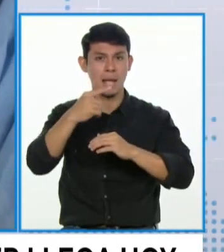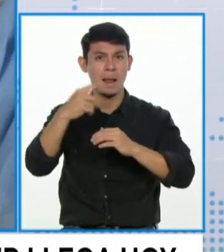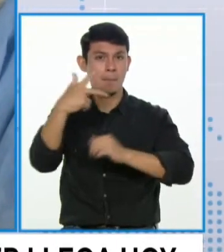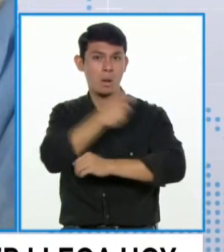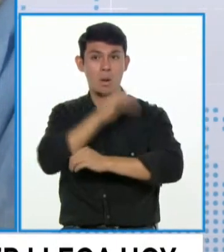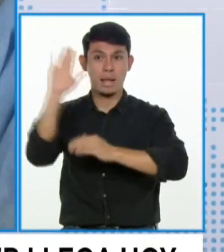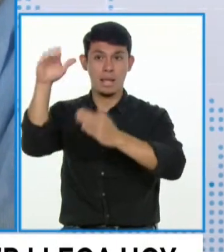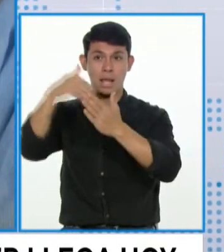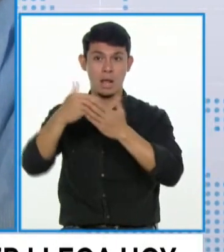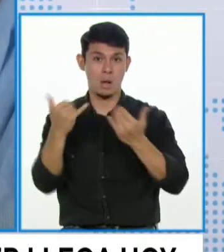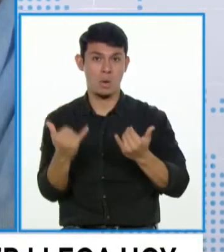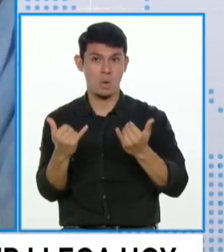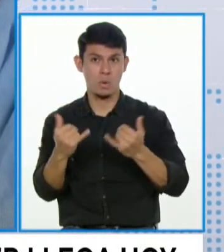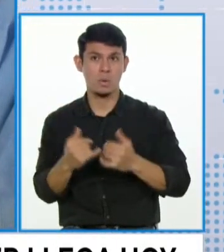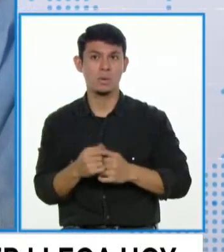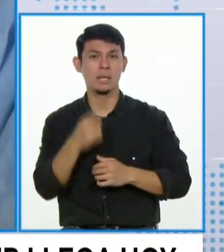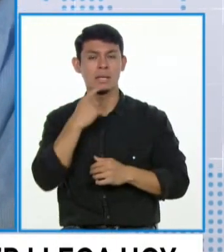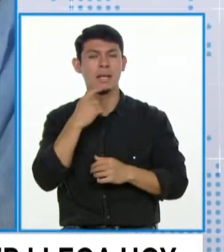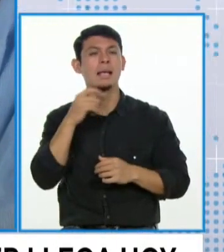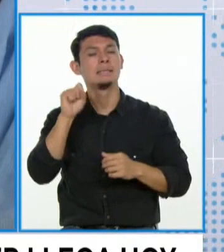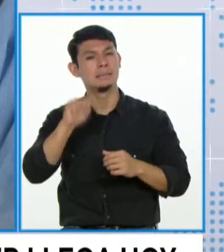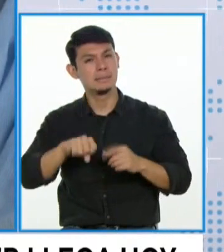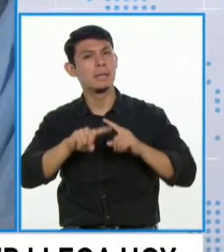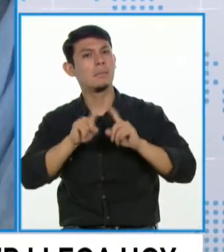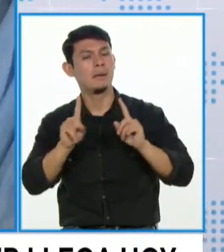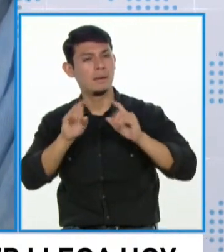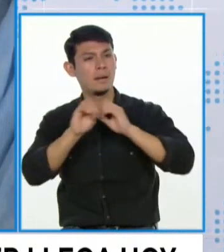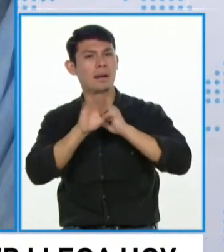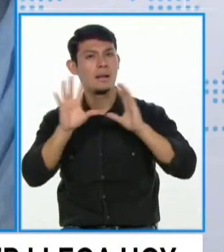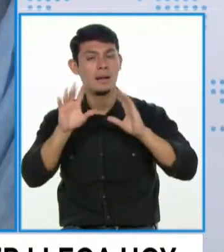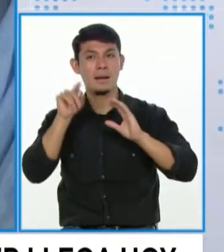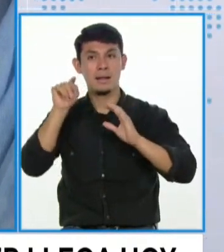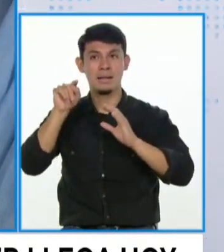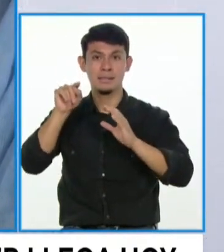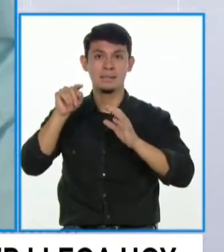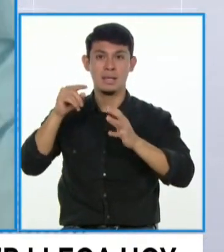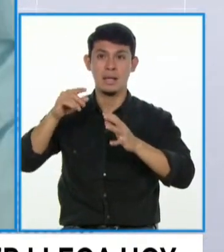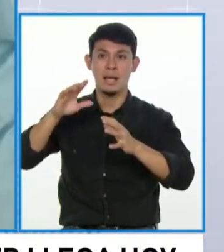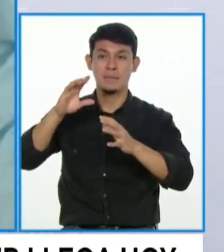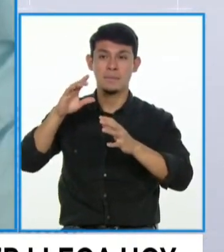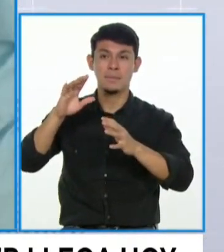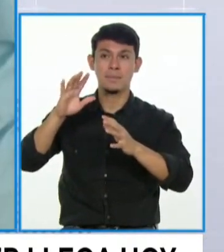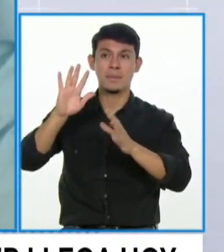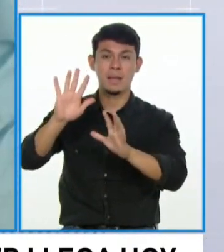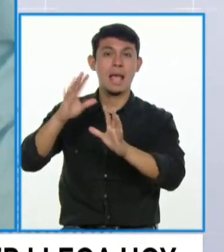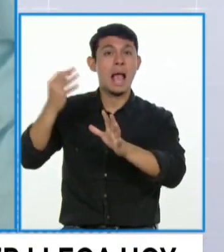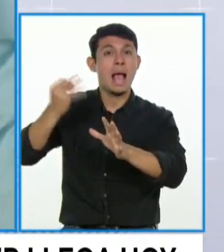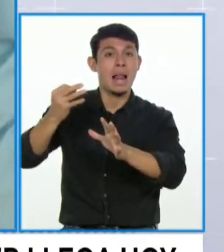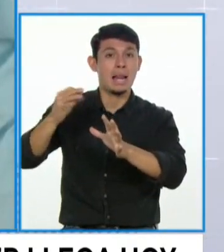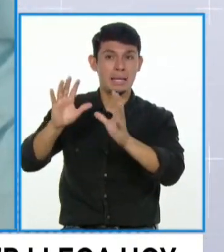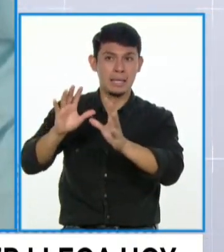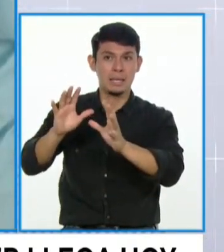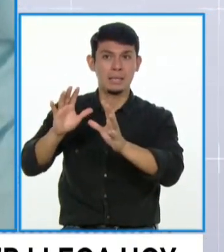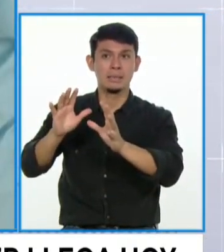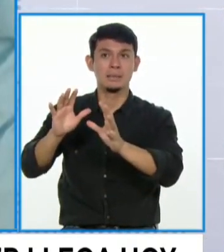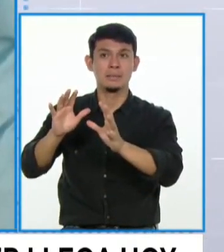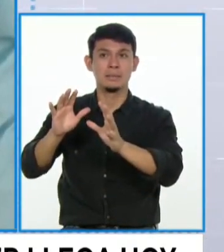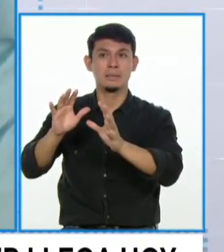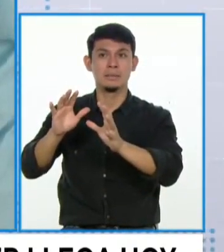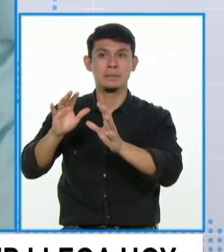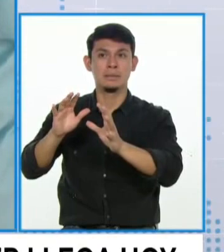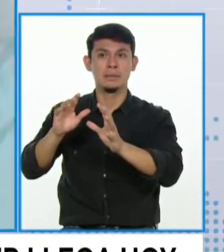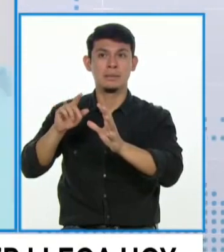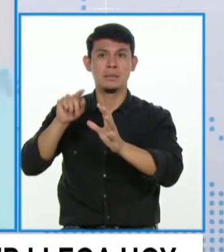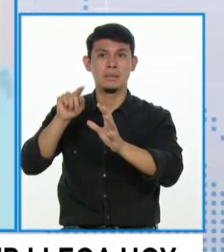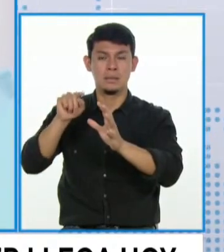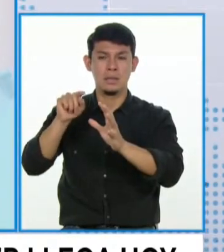Sí, pero lo que hay que hacer es realista, ¿no? O sea, las cadenas de frío de esa calidad son precisamente las que han limitado en países